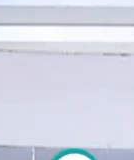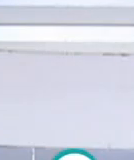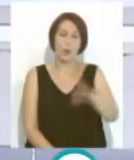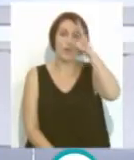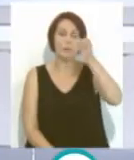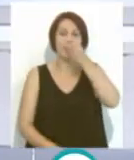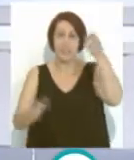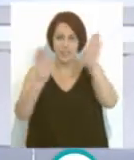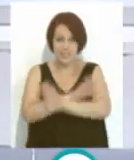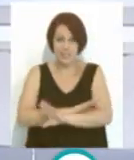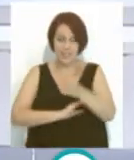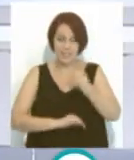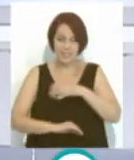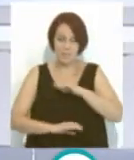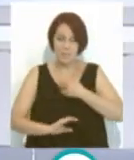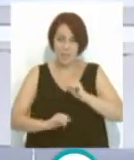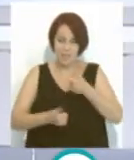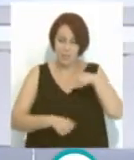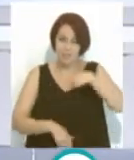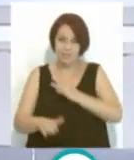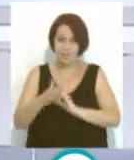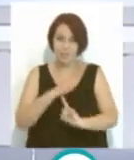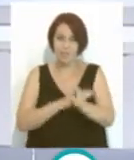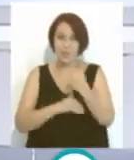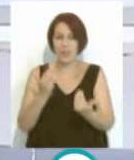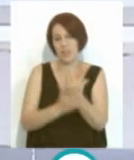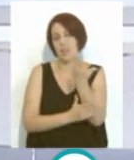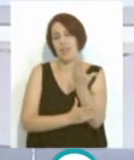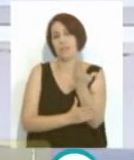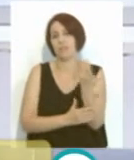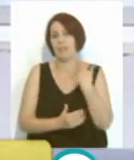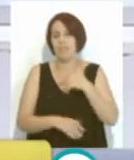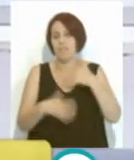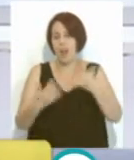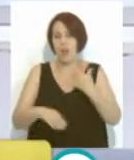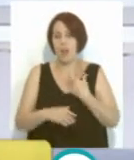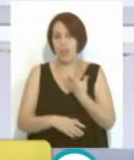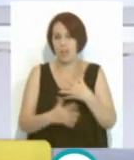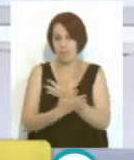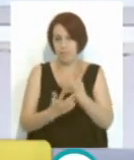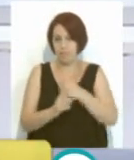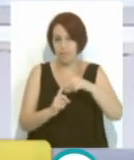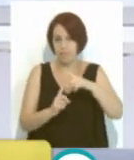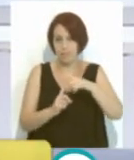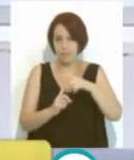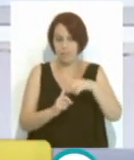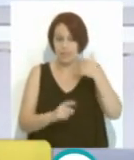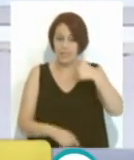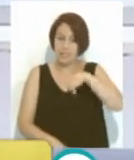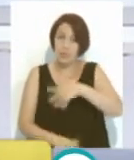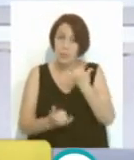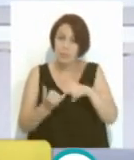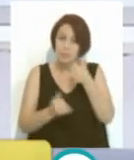Hola, muy buenas noches, ya estamos en este Submarino de este día, ya miércoles 19 de mayo, en esta